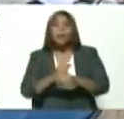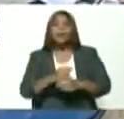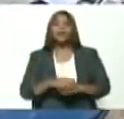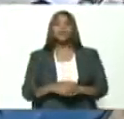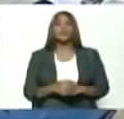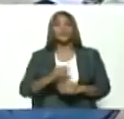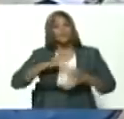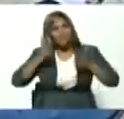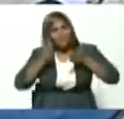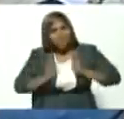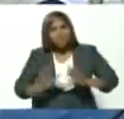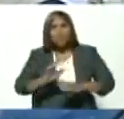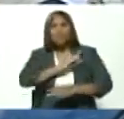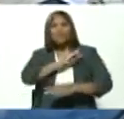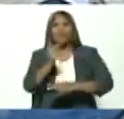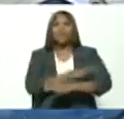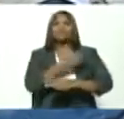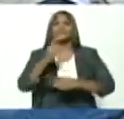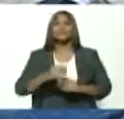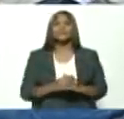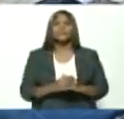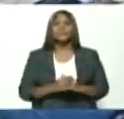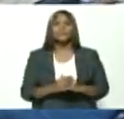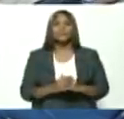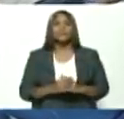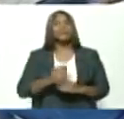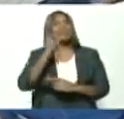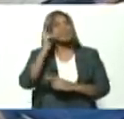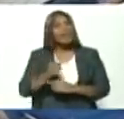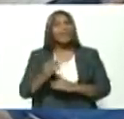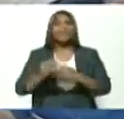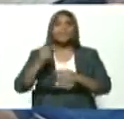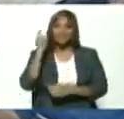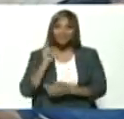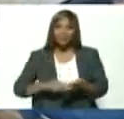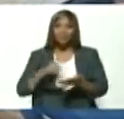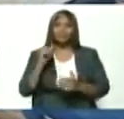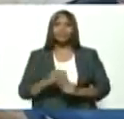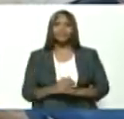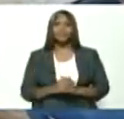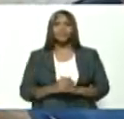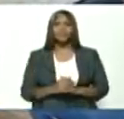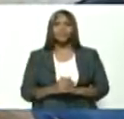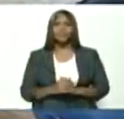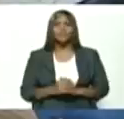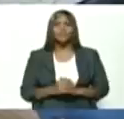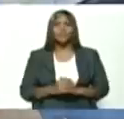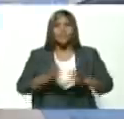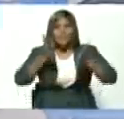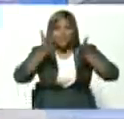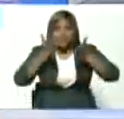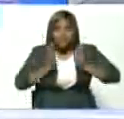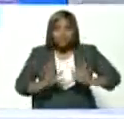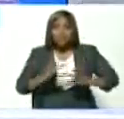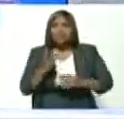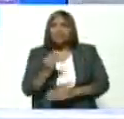fuerza. Como debe ser. Nace con la fuerza.